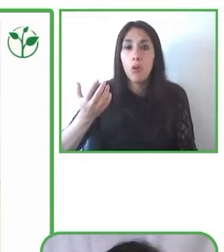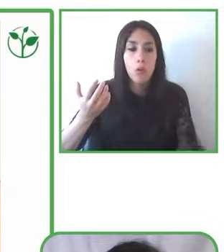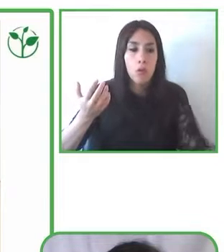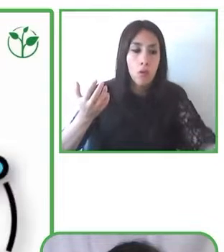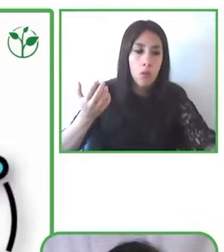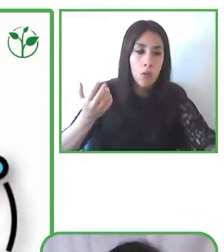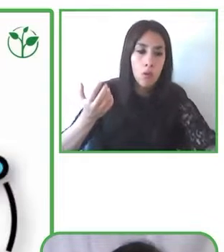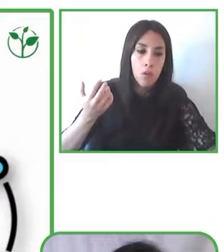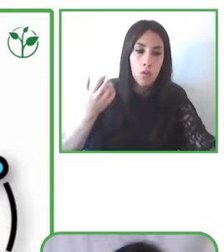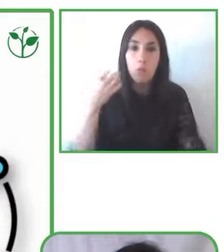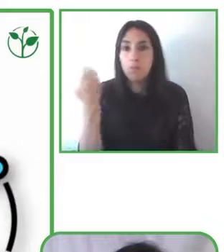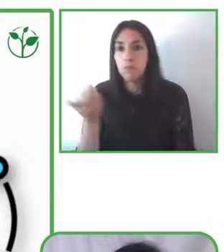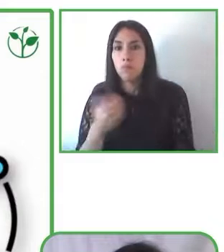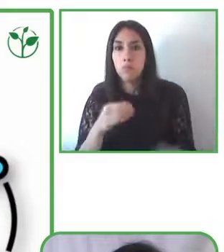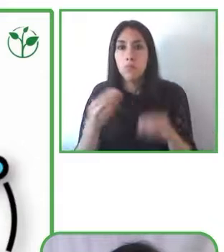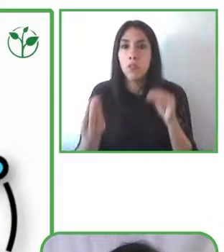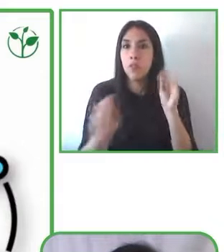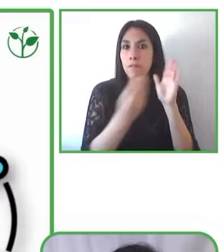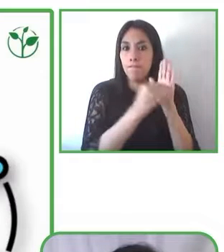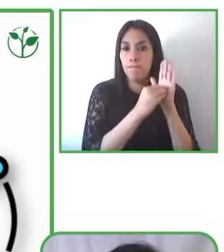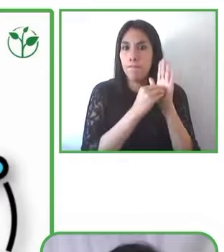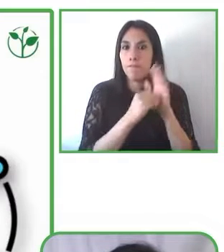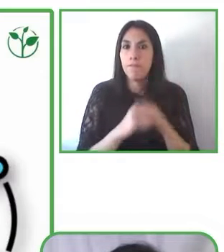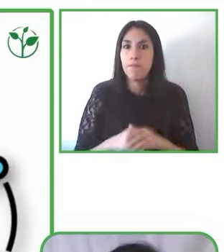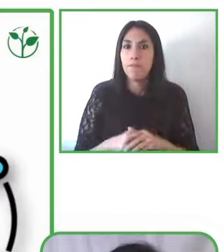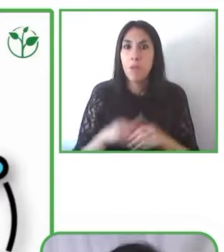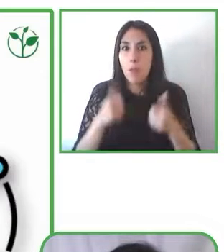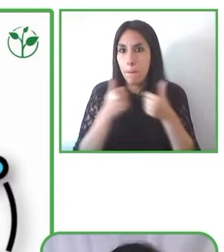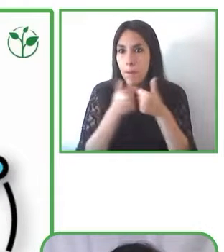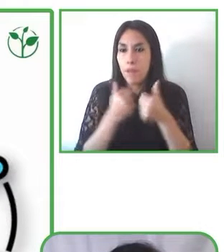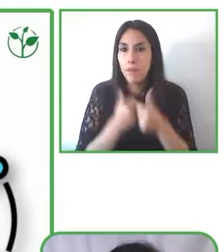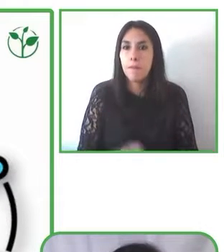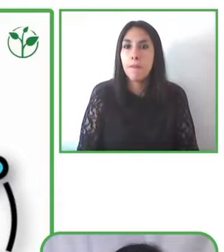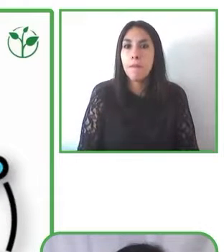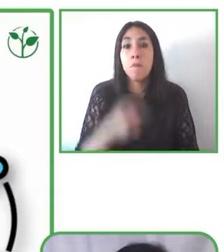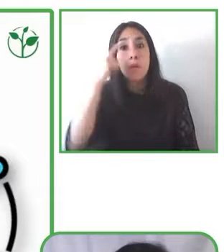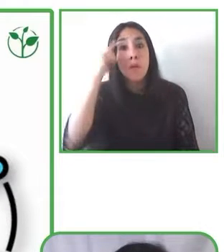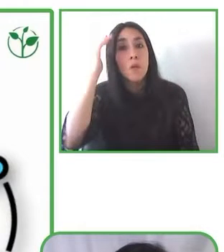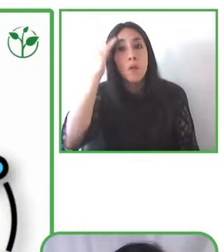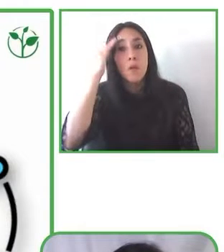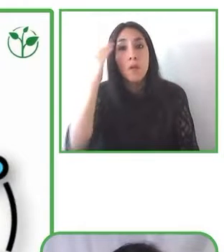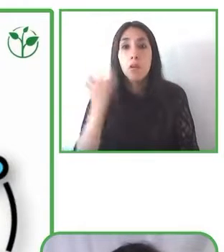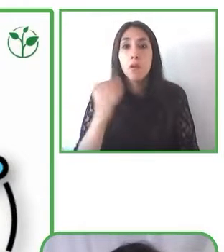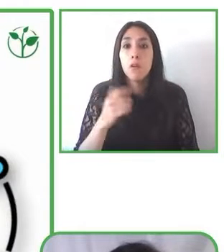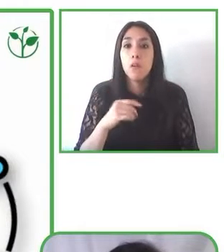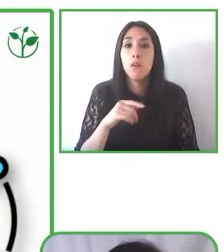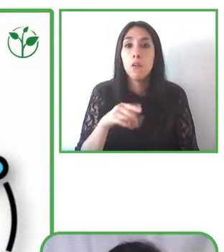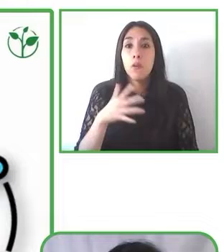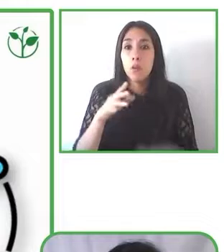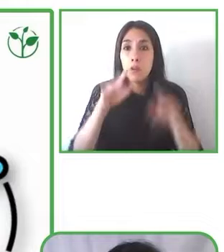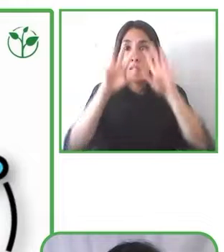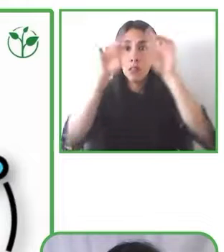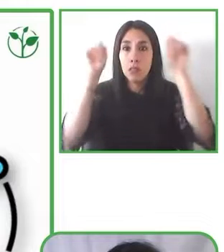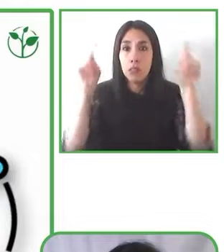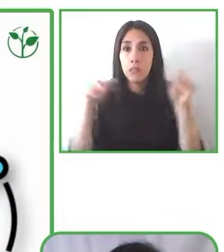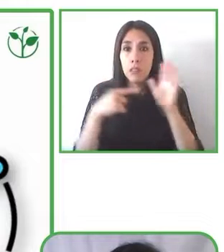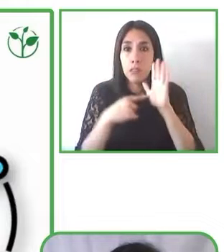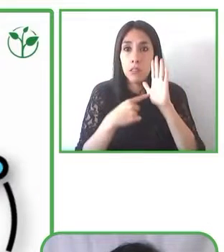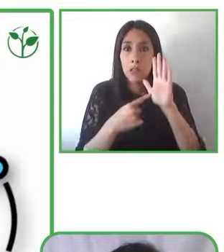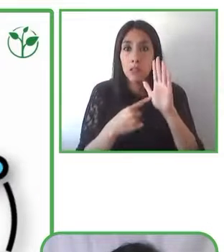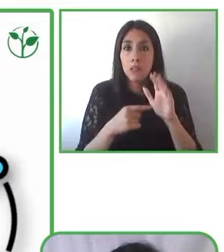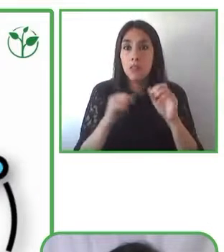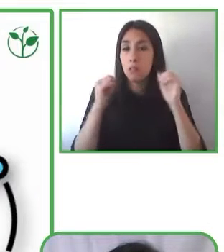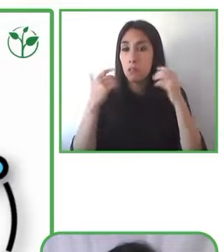Entonces, tomando este parámetro y esta experiencia que ya lleva 11 años de dictado,